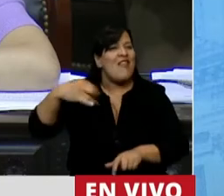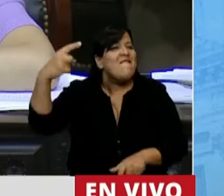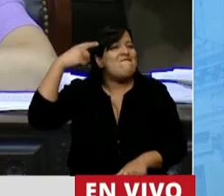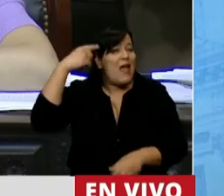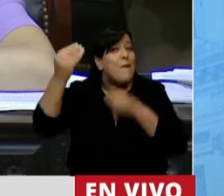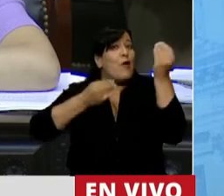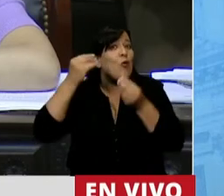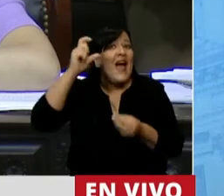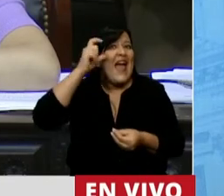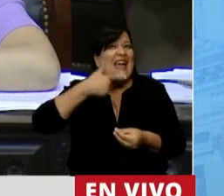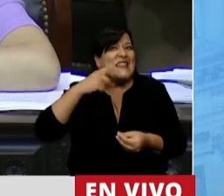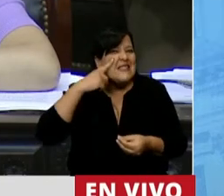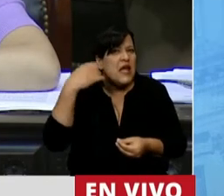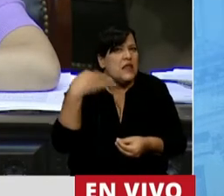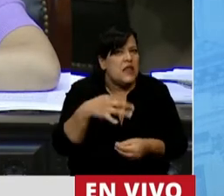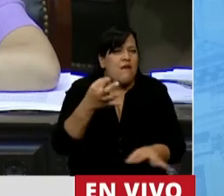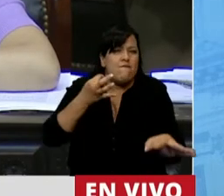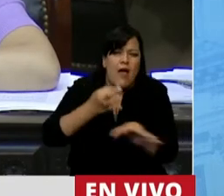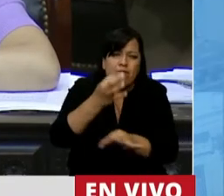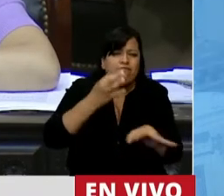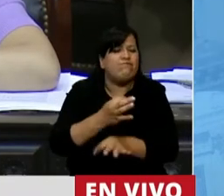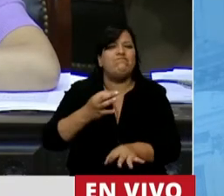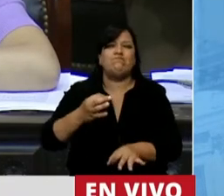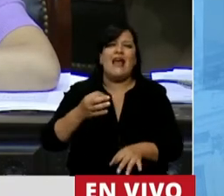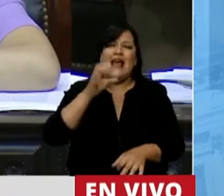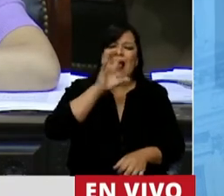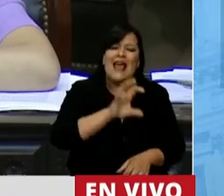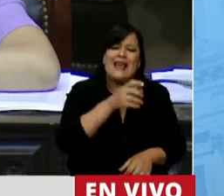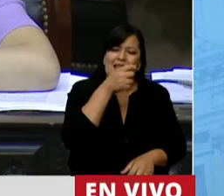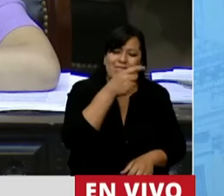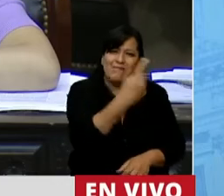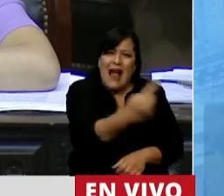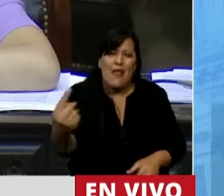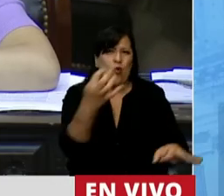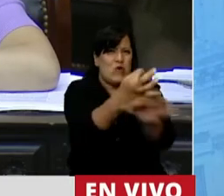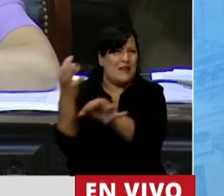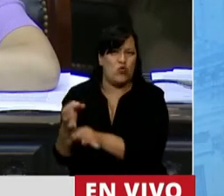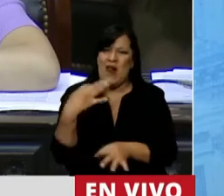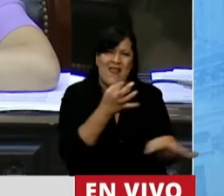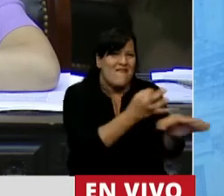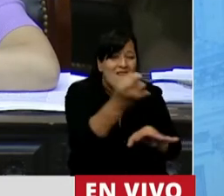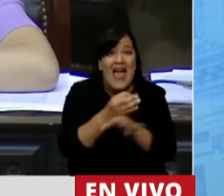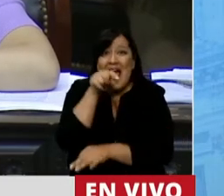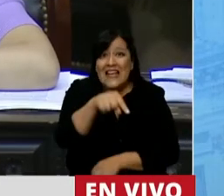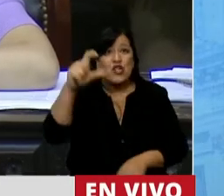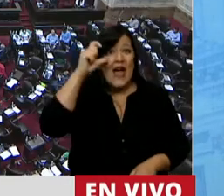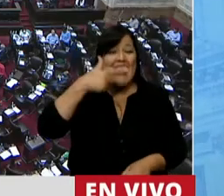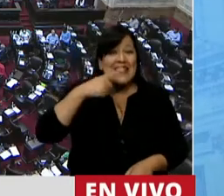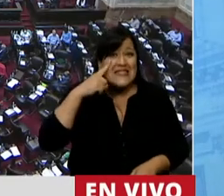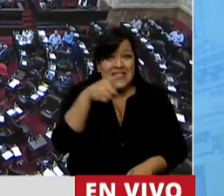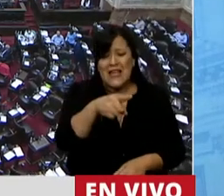porque LESI fuera una realidad en cada una de las escuelas, porque es uno de los instrumentos